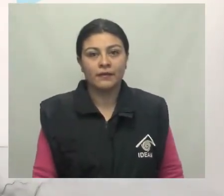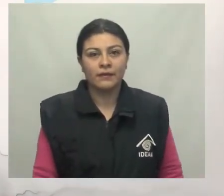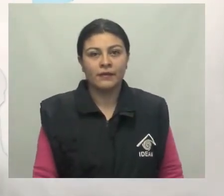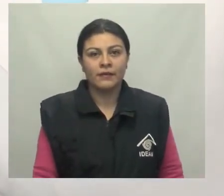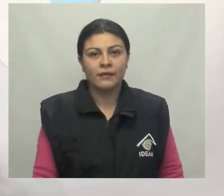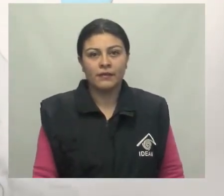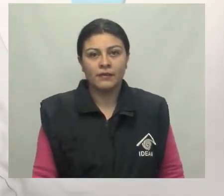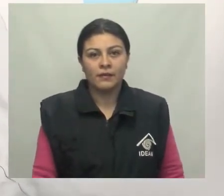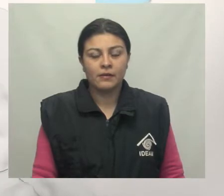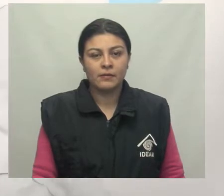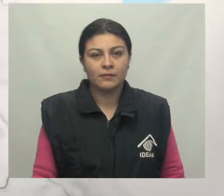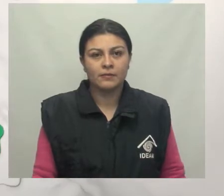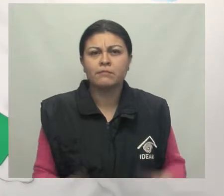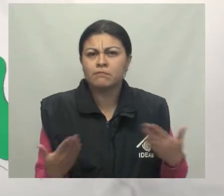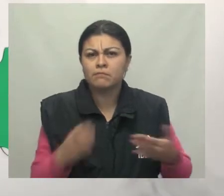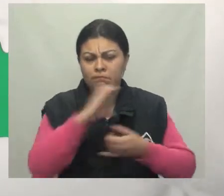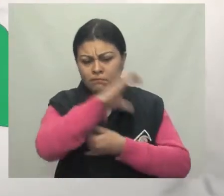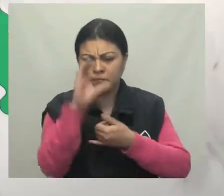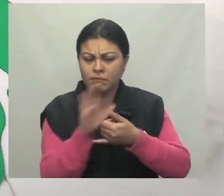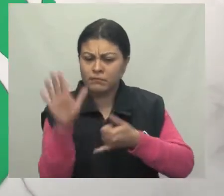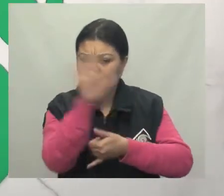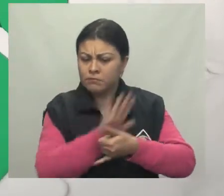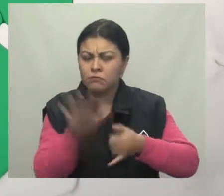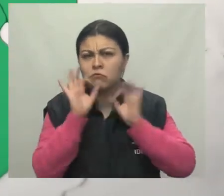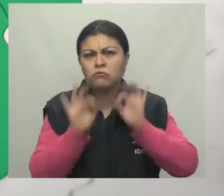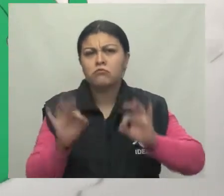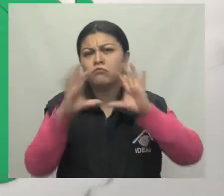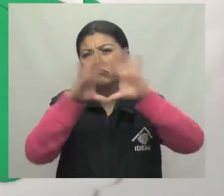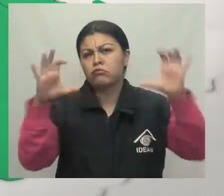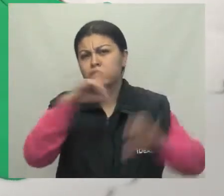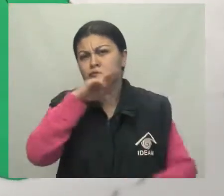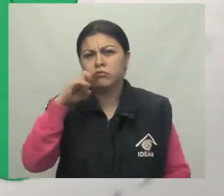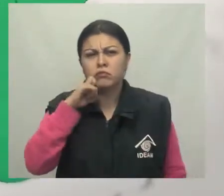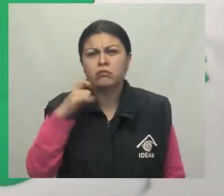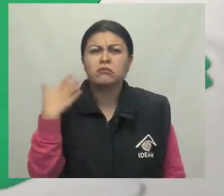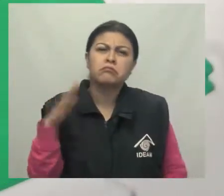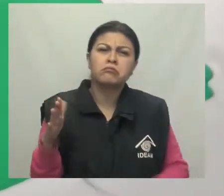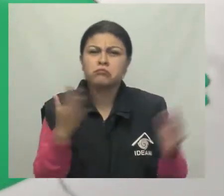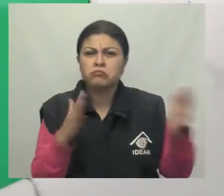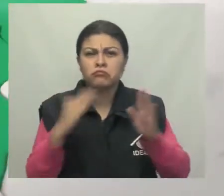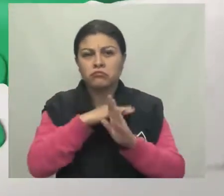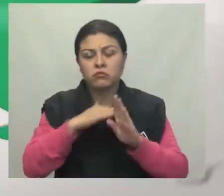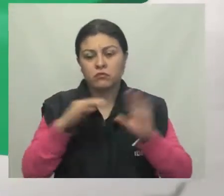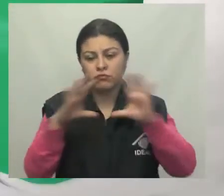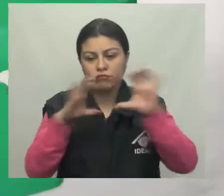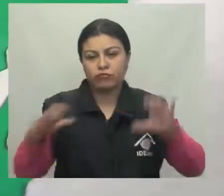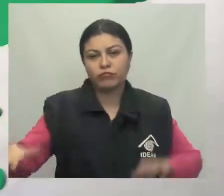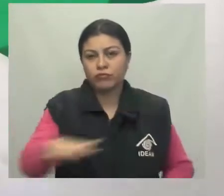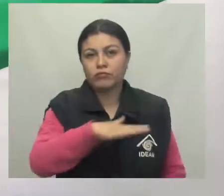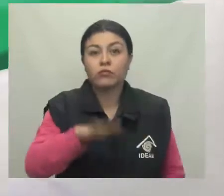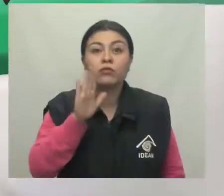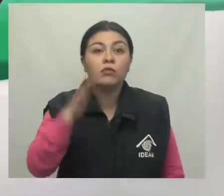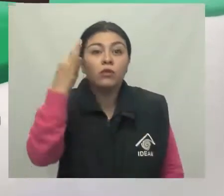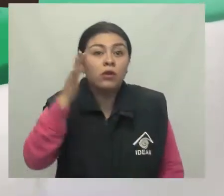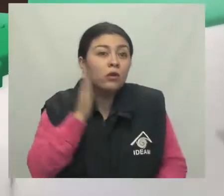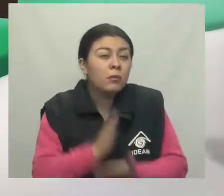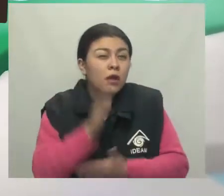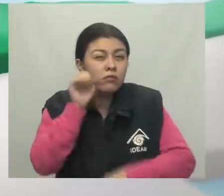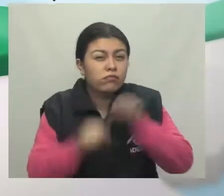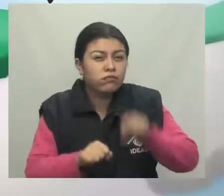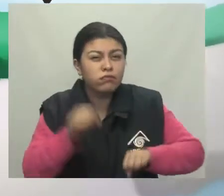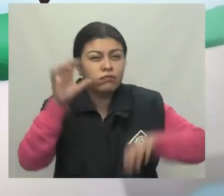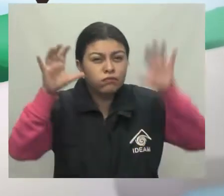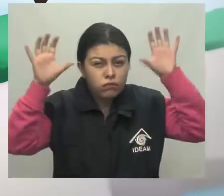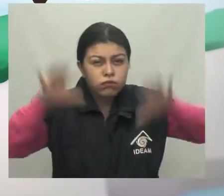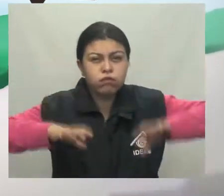En el Caribe colombiano habrá tiempo seco con cielos ligeramente cubiertos en la región y probabilidad de lluvias ligeras sobre el sur de